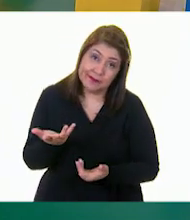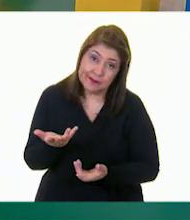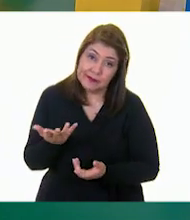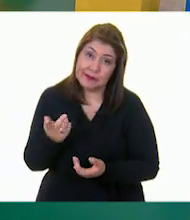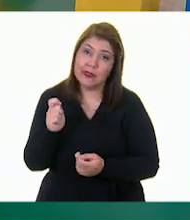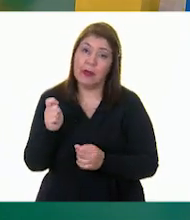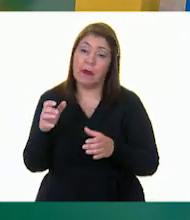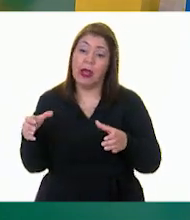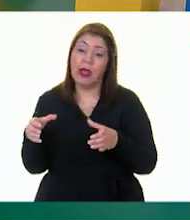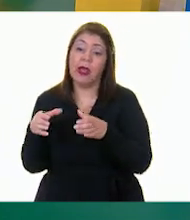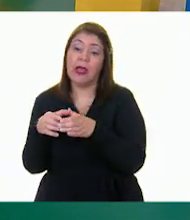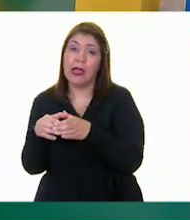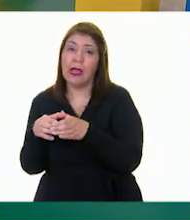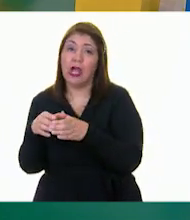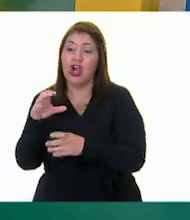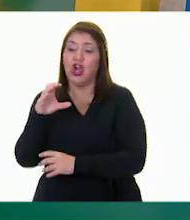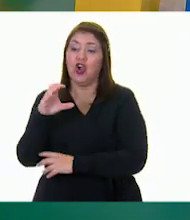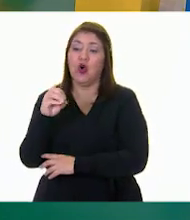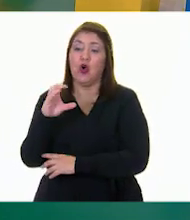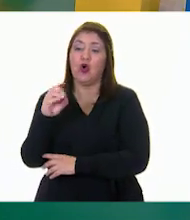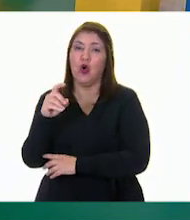Cocolizli.